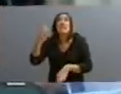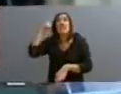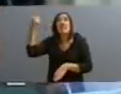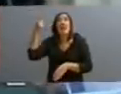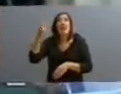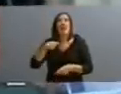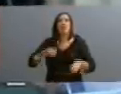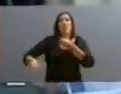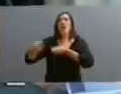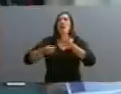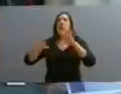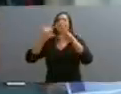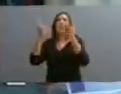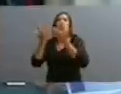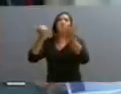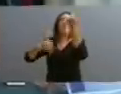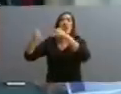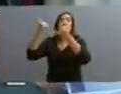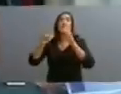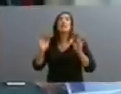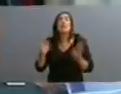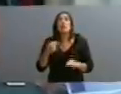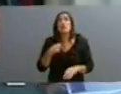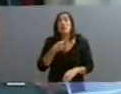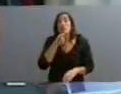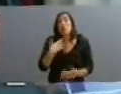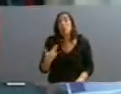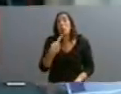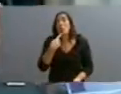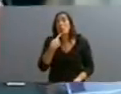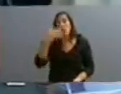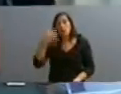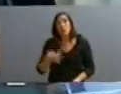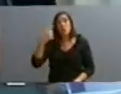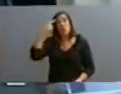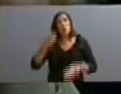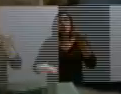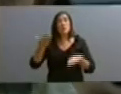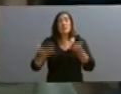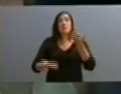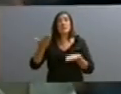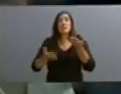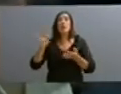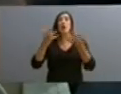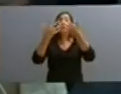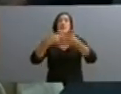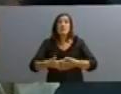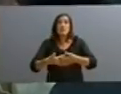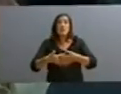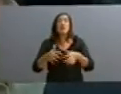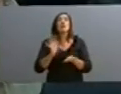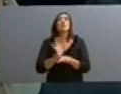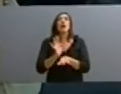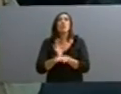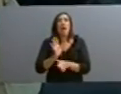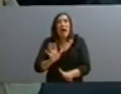verdad que comenzaría a dudar si puedo tratarla de justicia o si puede haber un sistema que se denomine de esta manera cuando